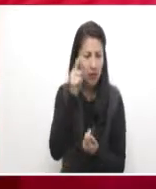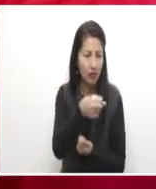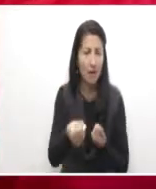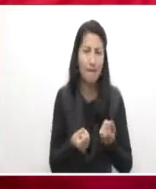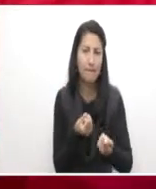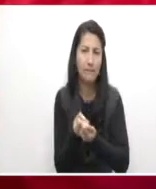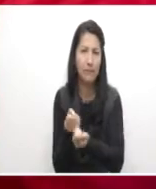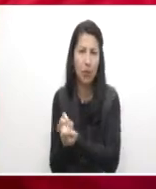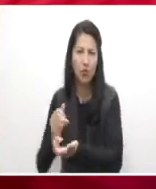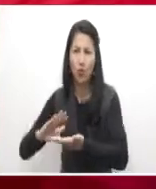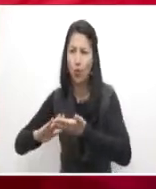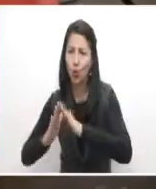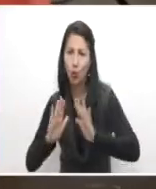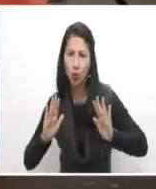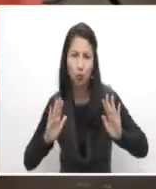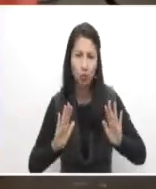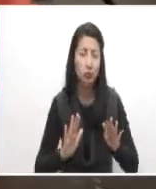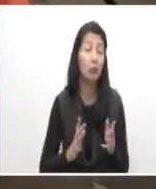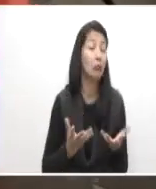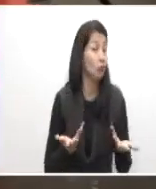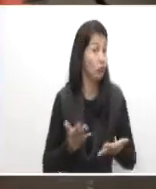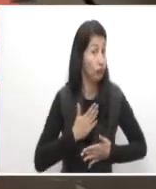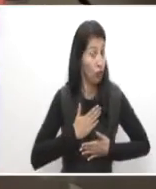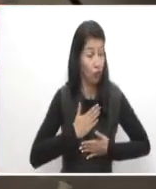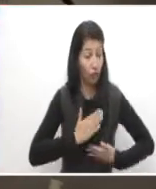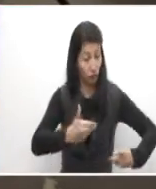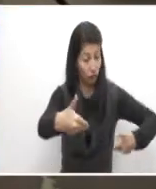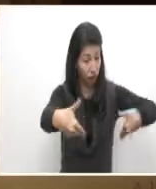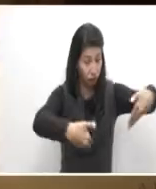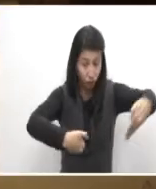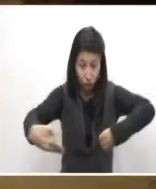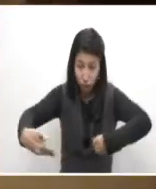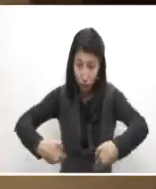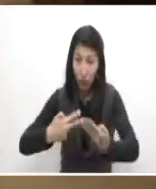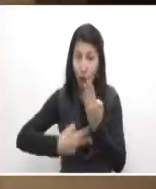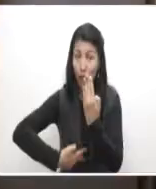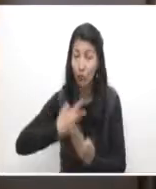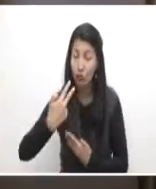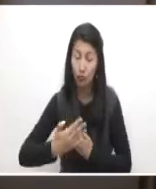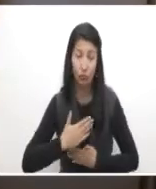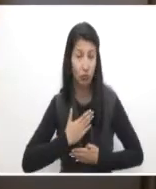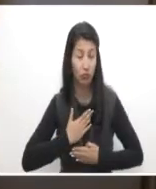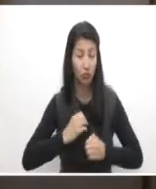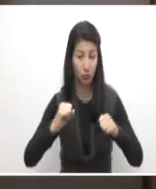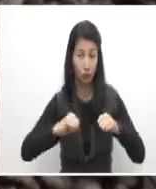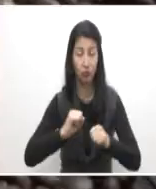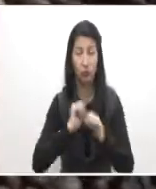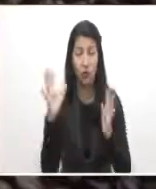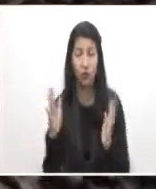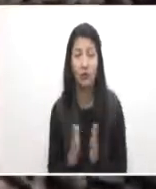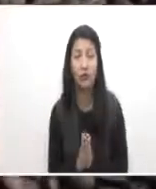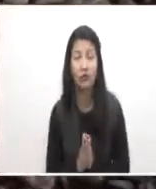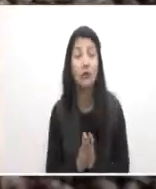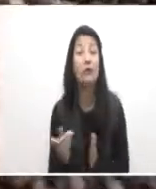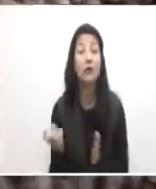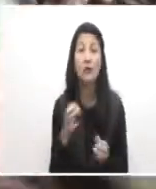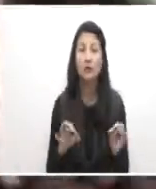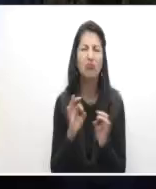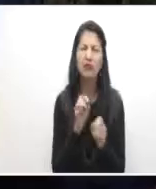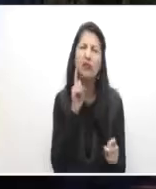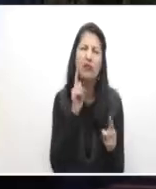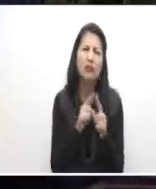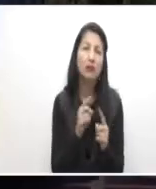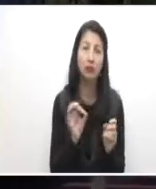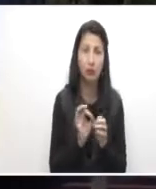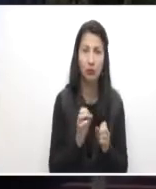con la misma metodología se pueden acercar a presentar sus proyectos. Con esta estrategia se busca la generación de empleos